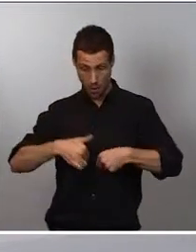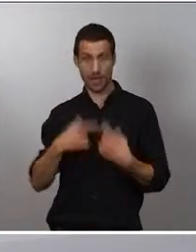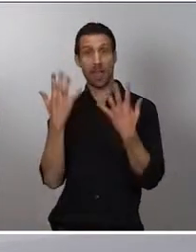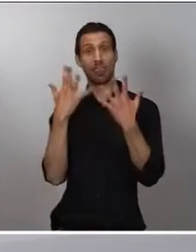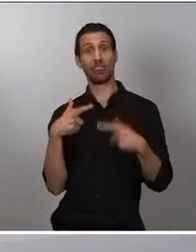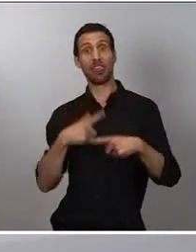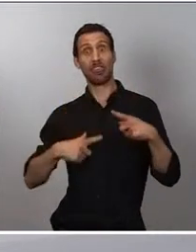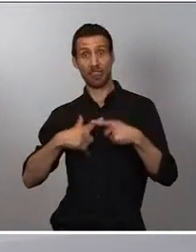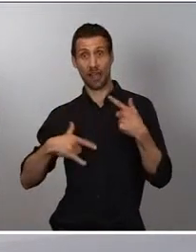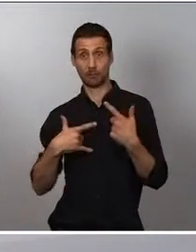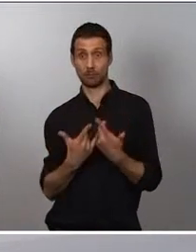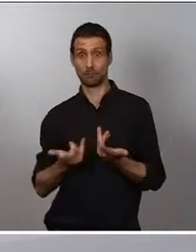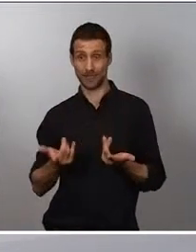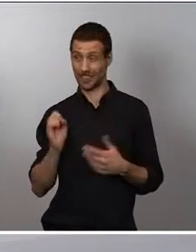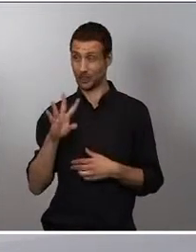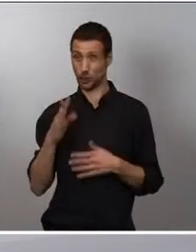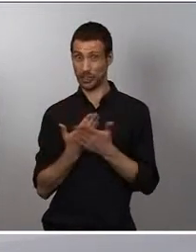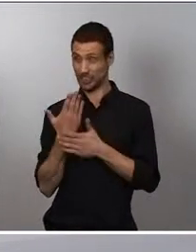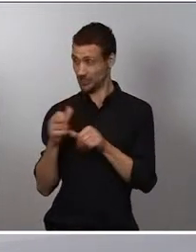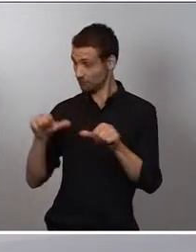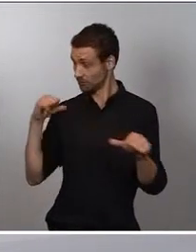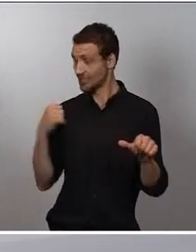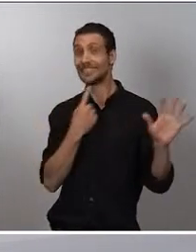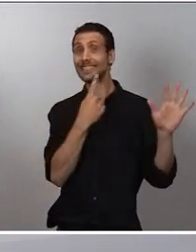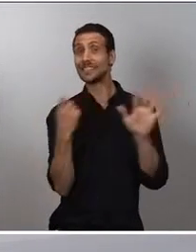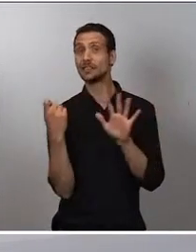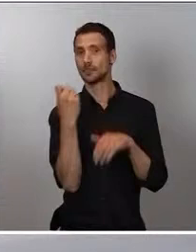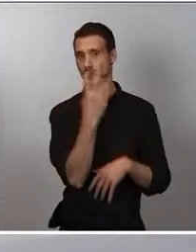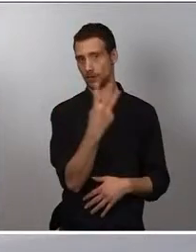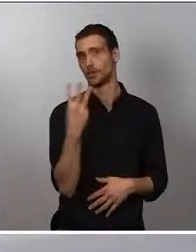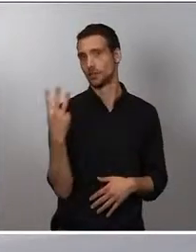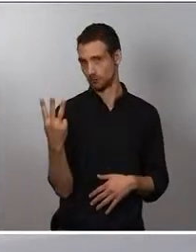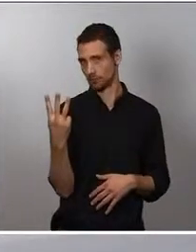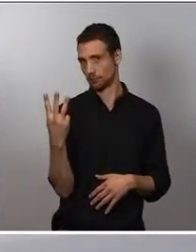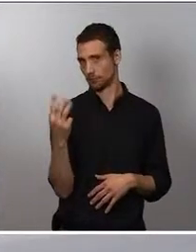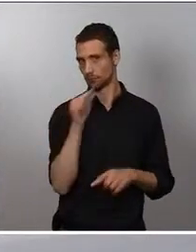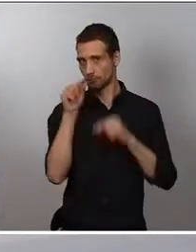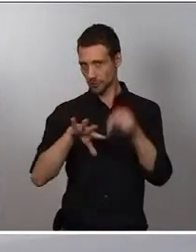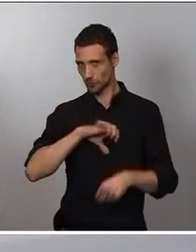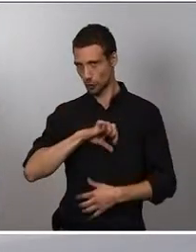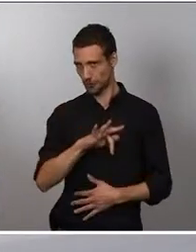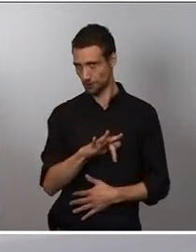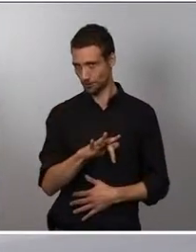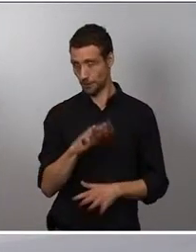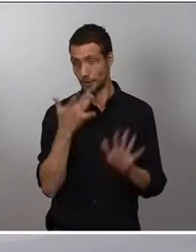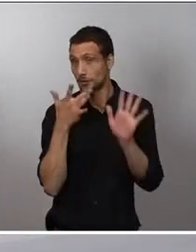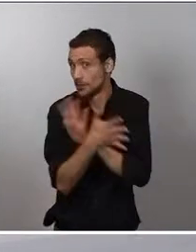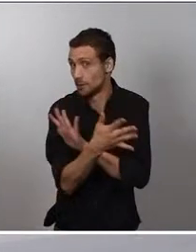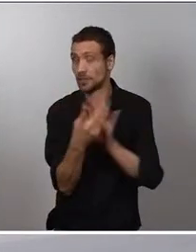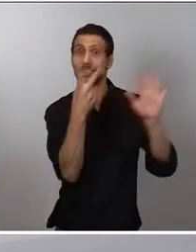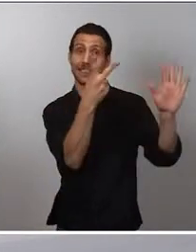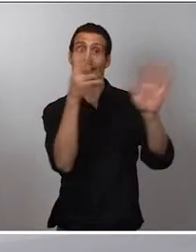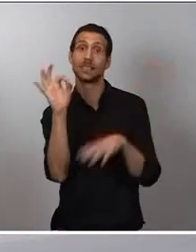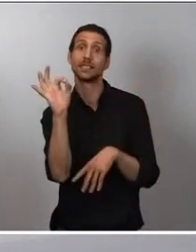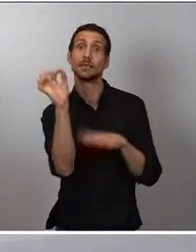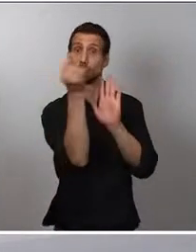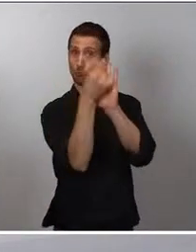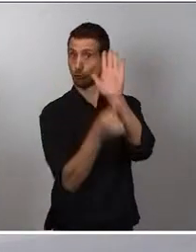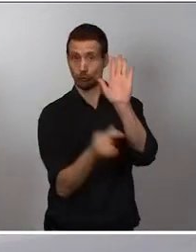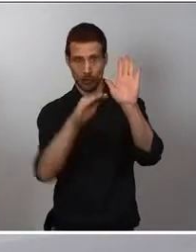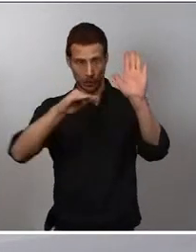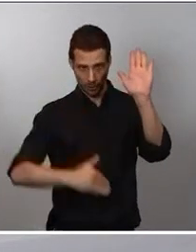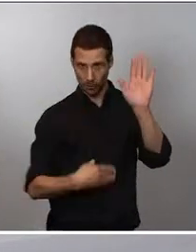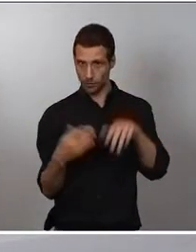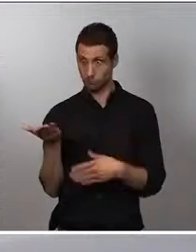está en 633, aproximadamente unos 70 puntos menos que hace una semana, que recordarán,